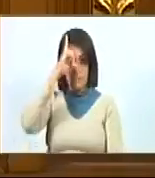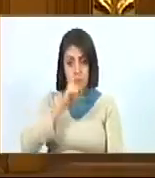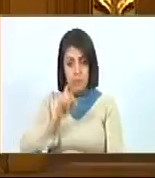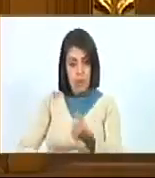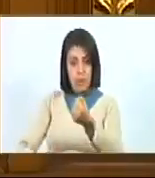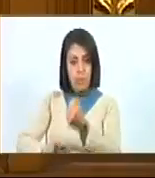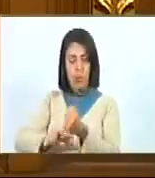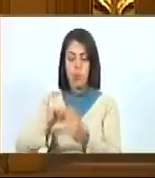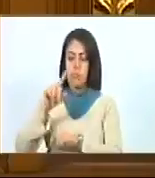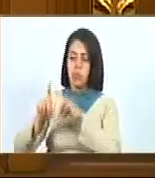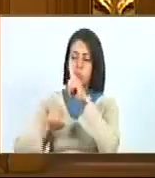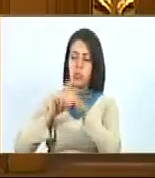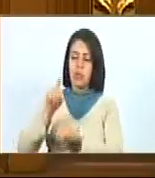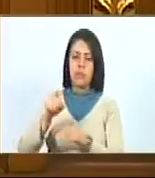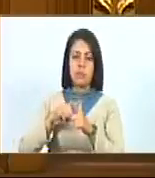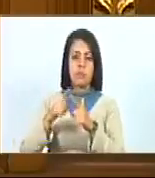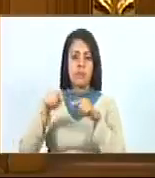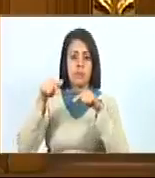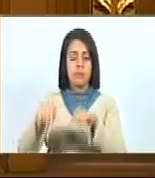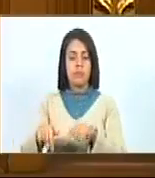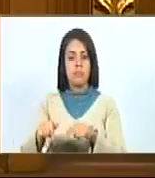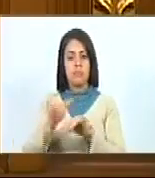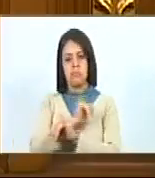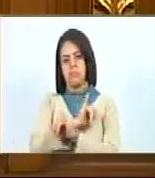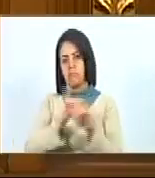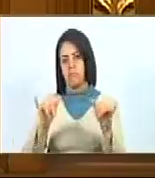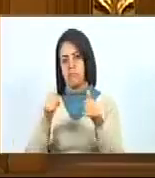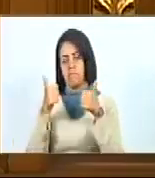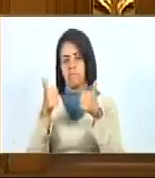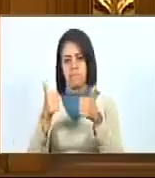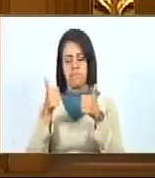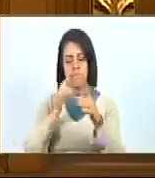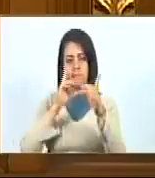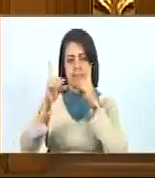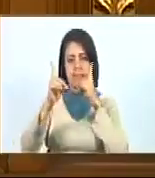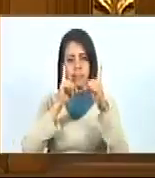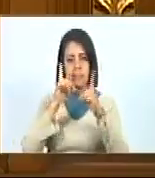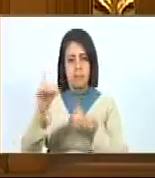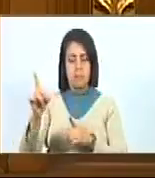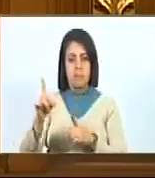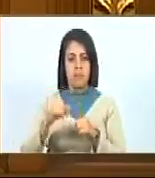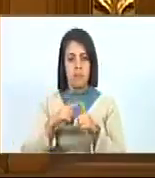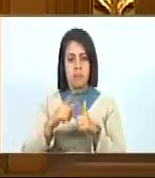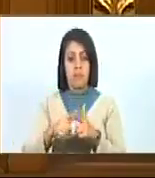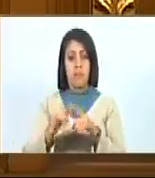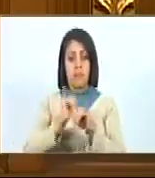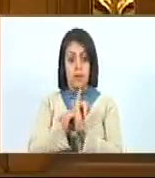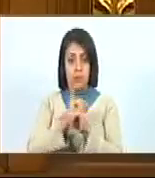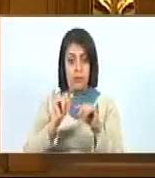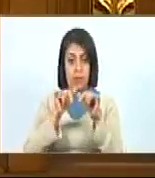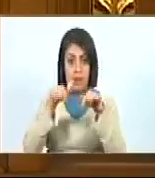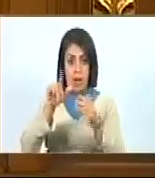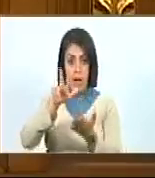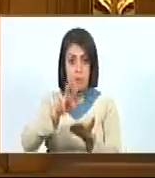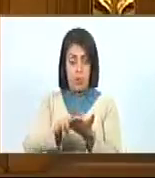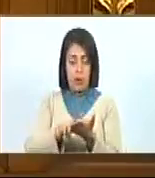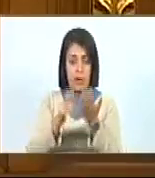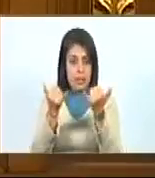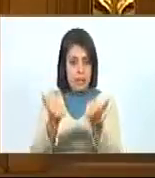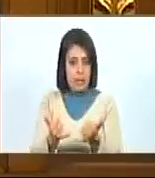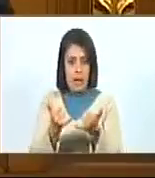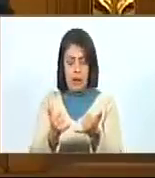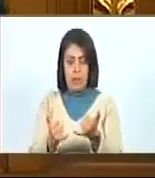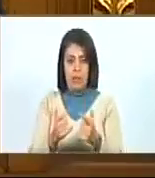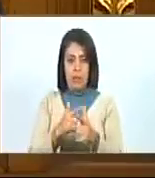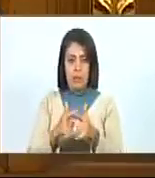discapacidad y también ha sido suficientemente discutiva como para terminar de aprobarla. Y